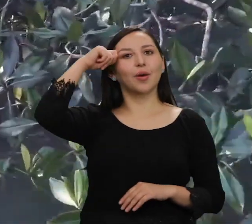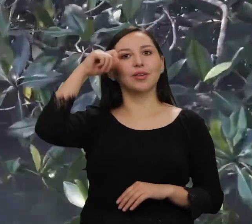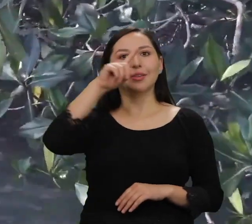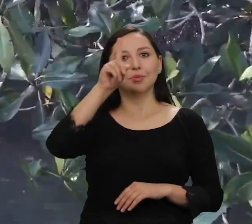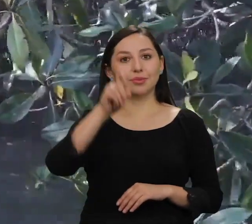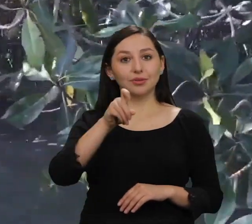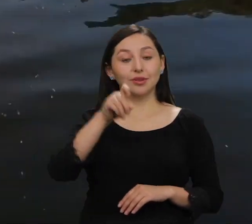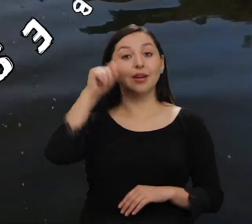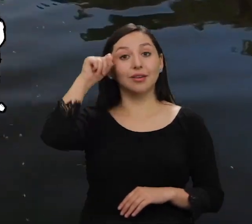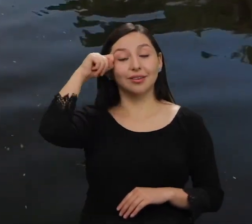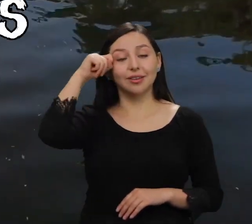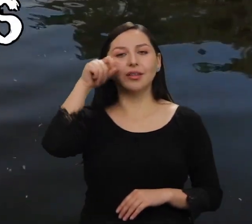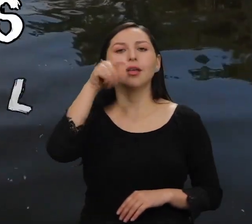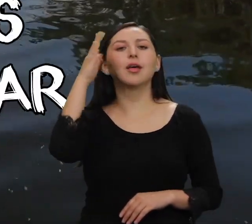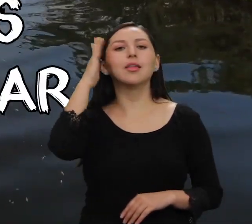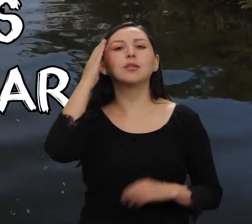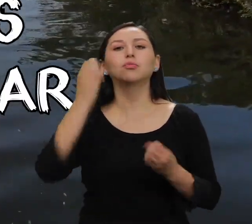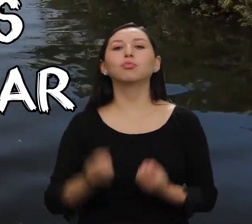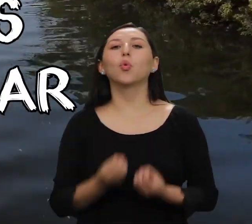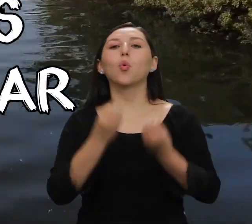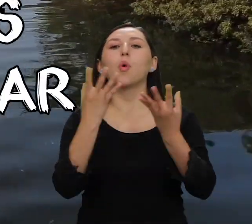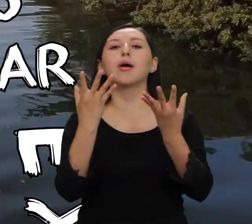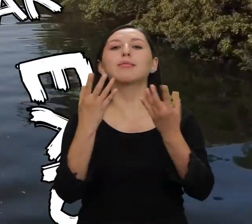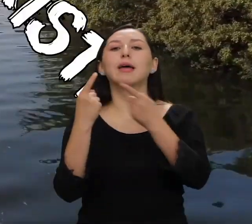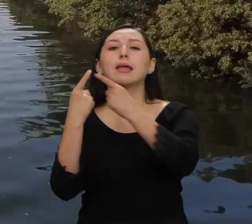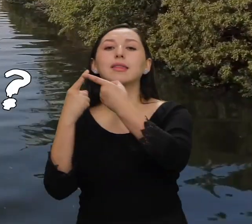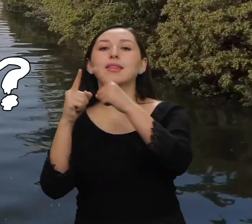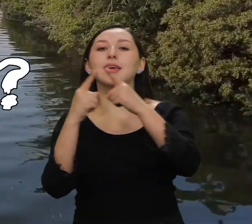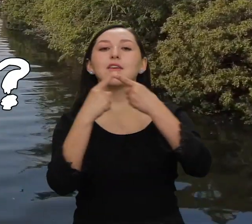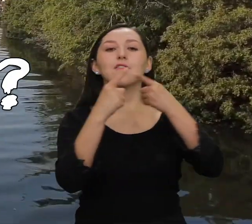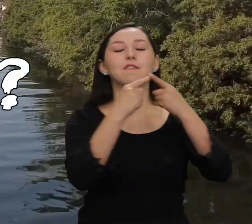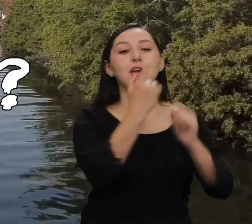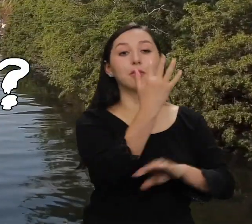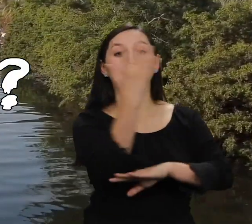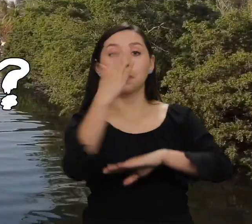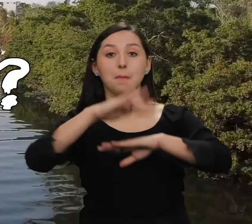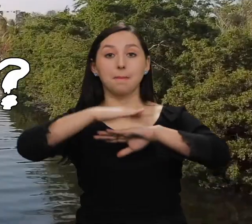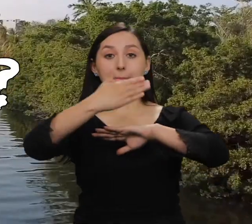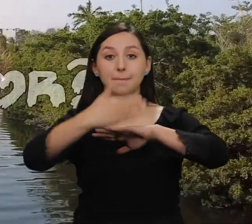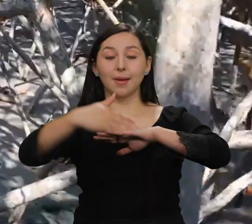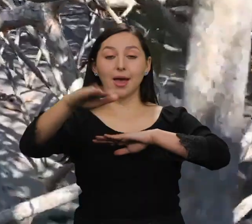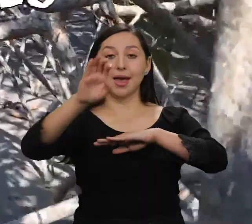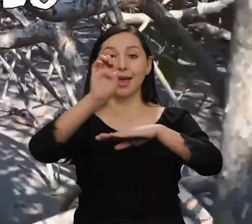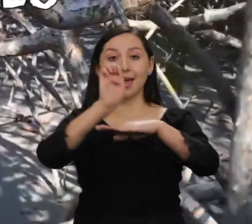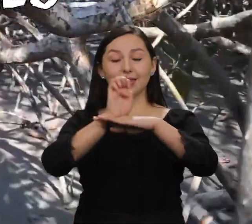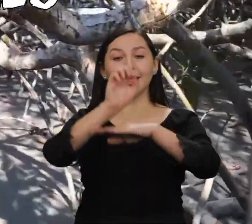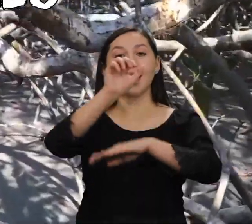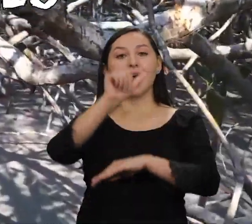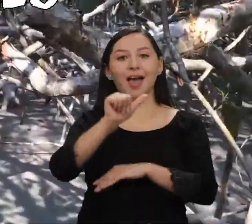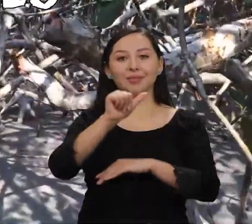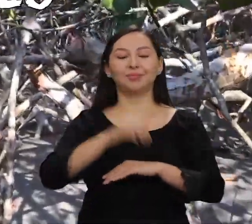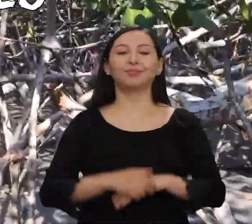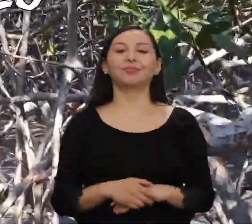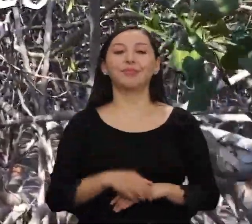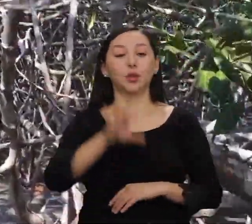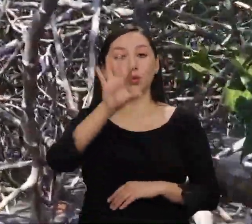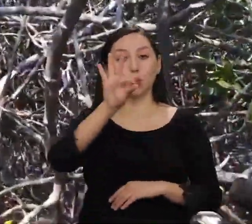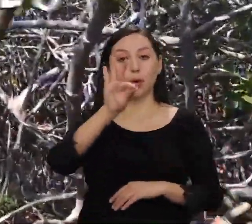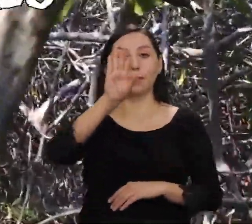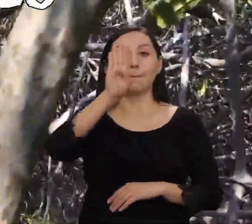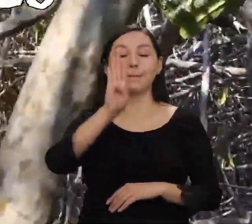Recordemos nuestra pregunta ¿Tú sabes cuántas especies de manglar existen en Ecuador? Opción A, 9